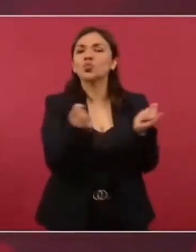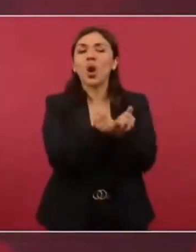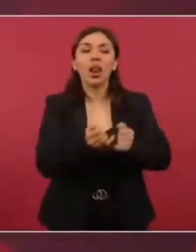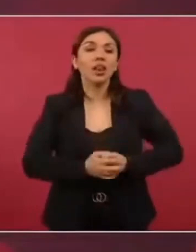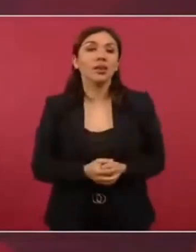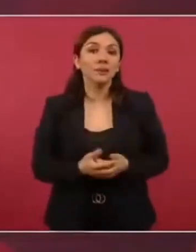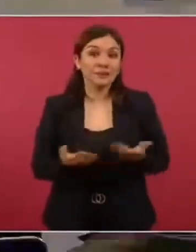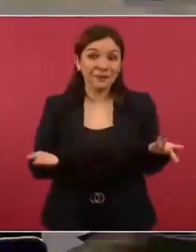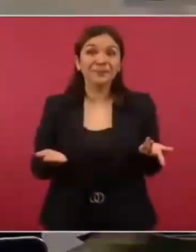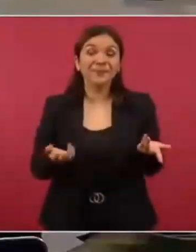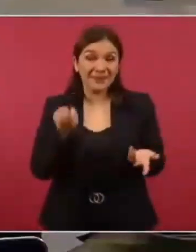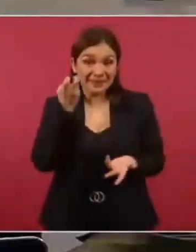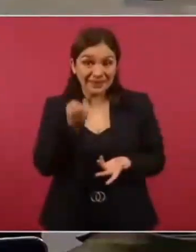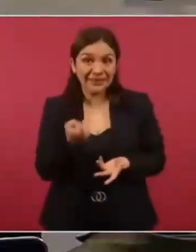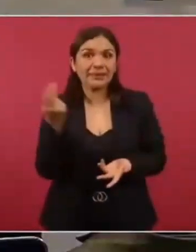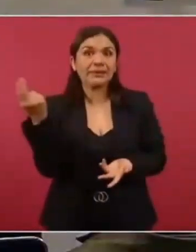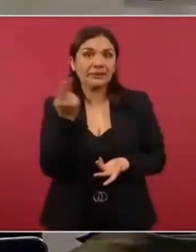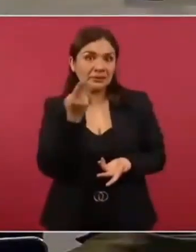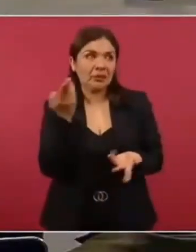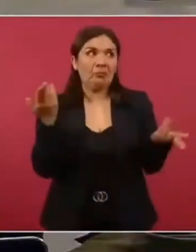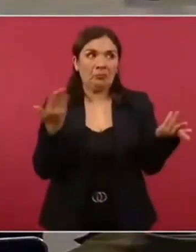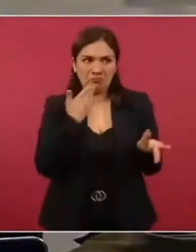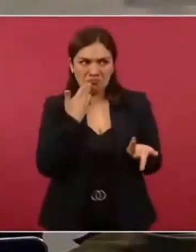Entonces, sí sería muy bueno.